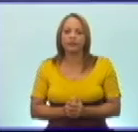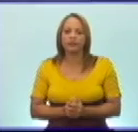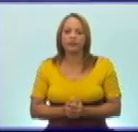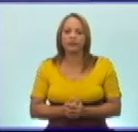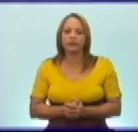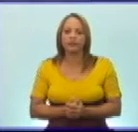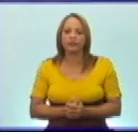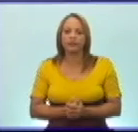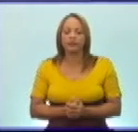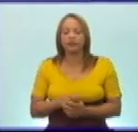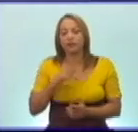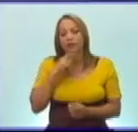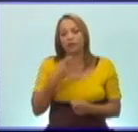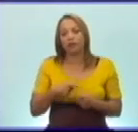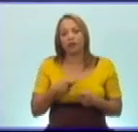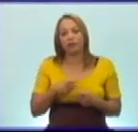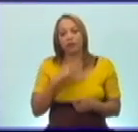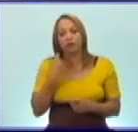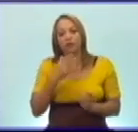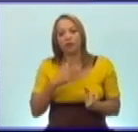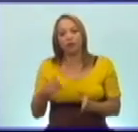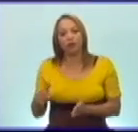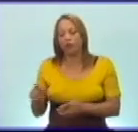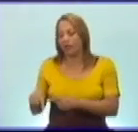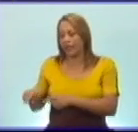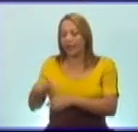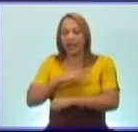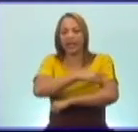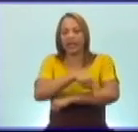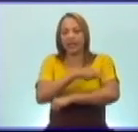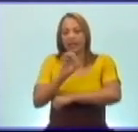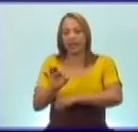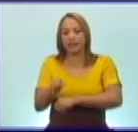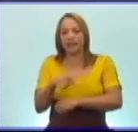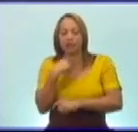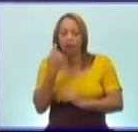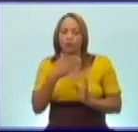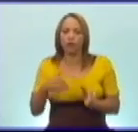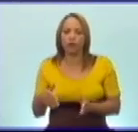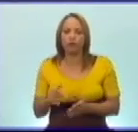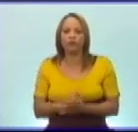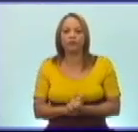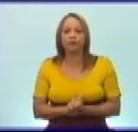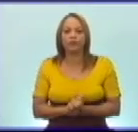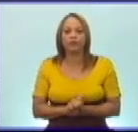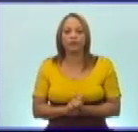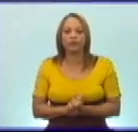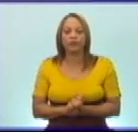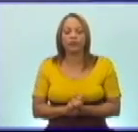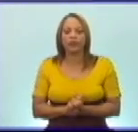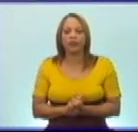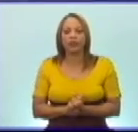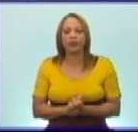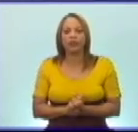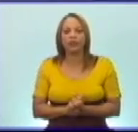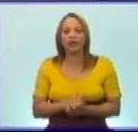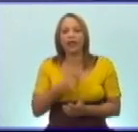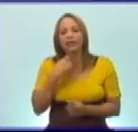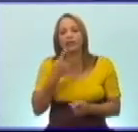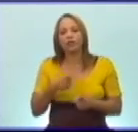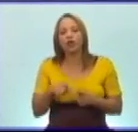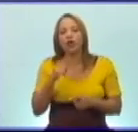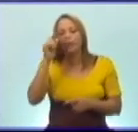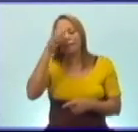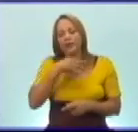Mi esposo cayó en aquella esquina. Entonces aquí cayó José Luis Martínez Paredes. Mi